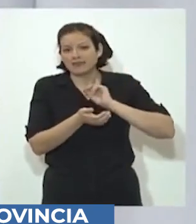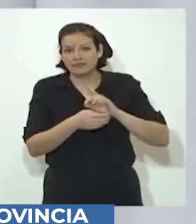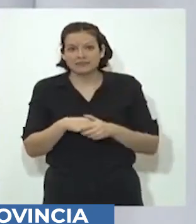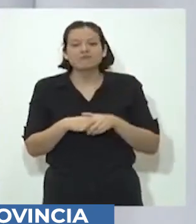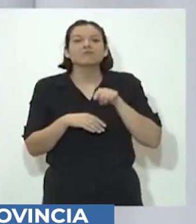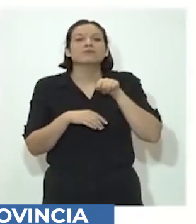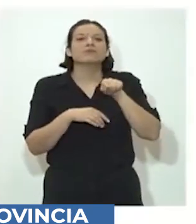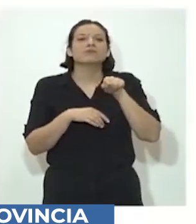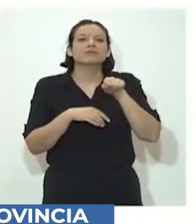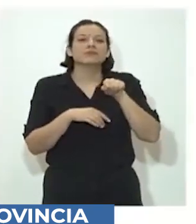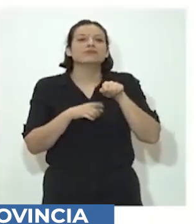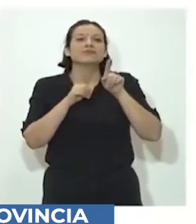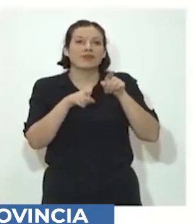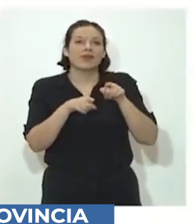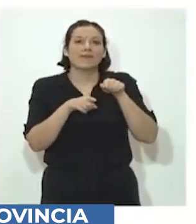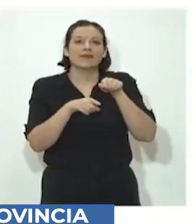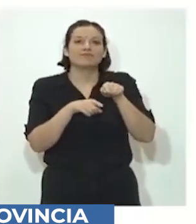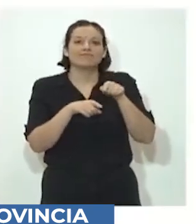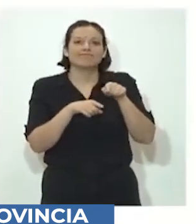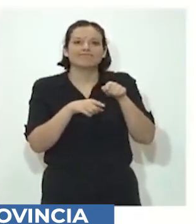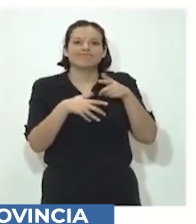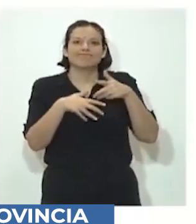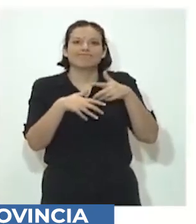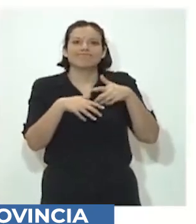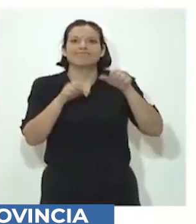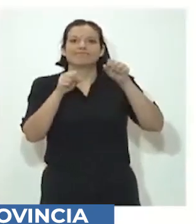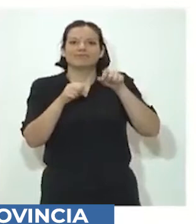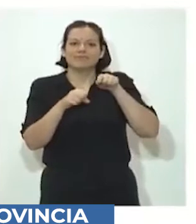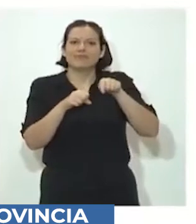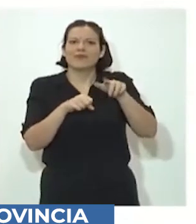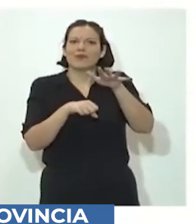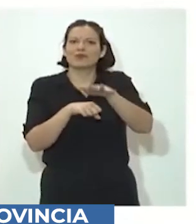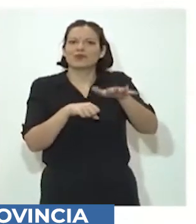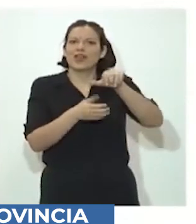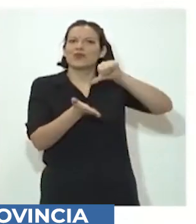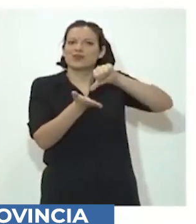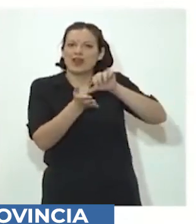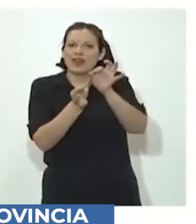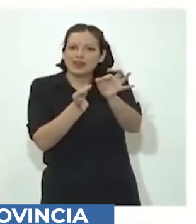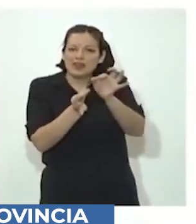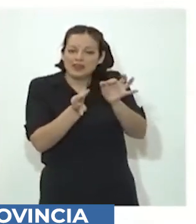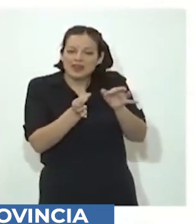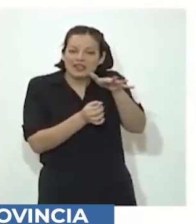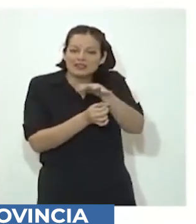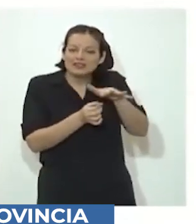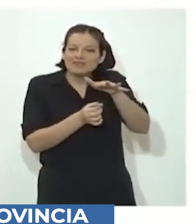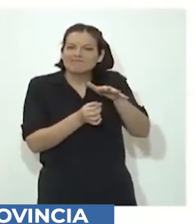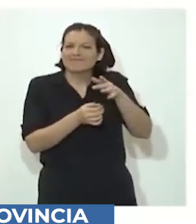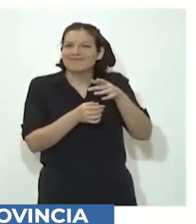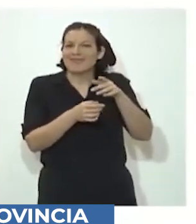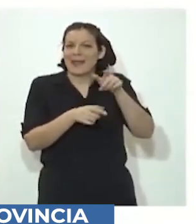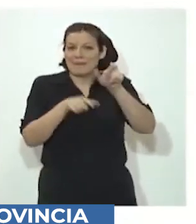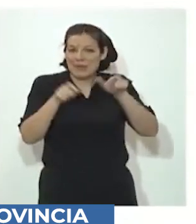también estamos en esta región casi también o se duplicaron